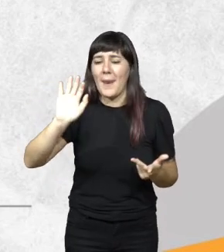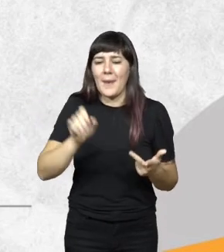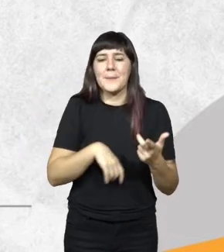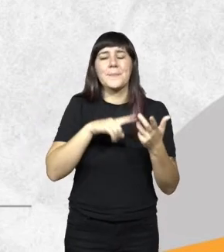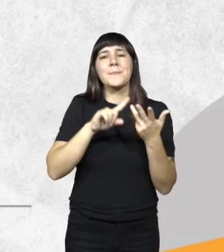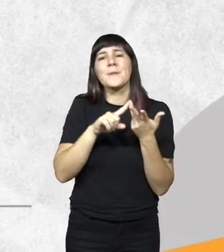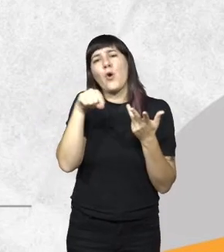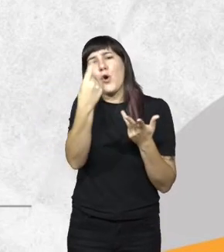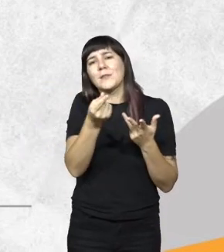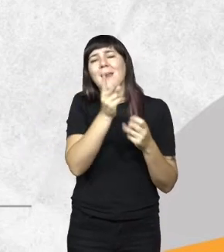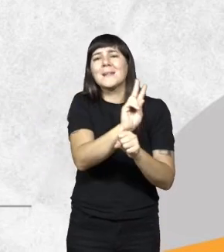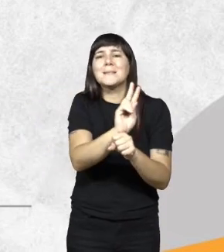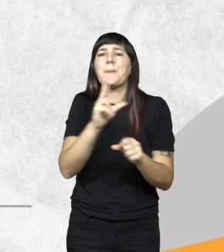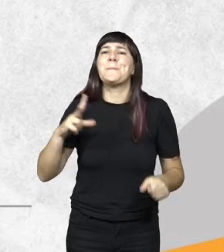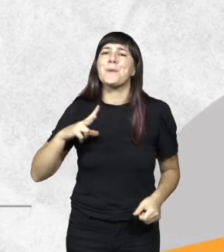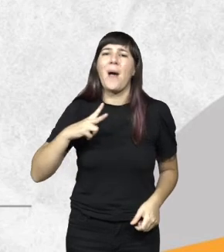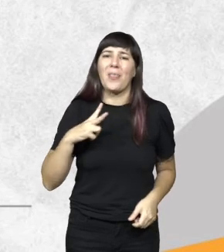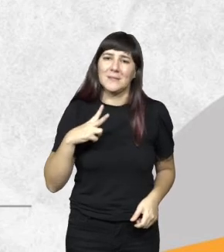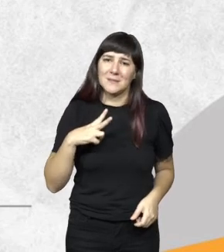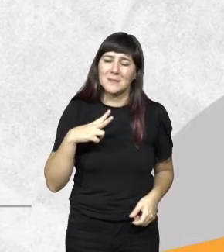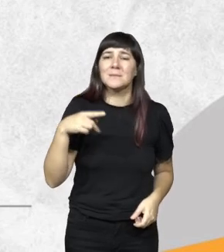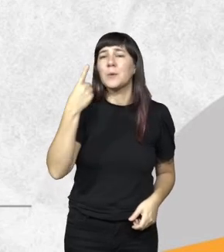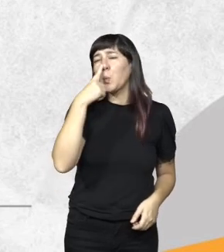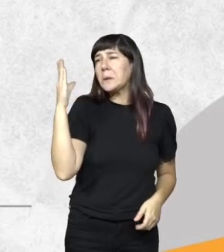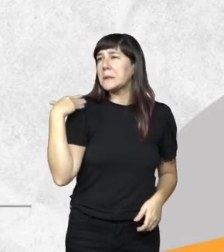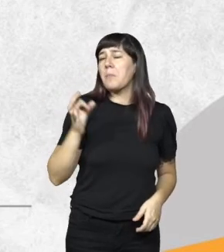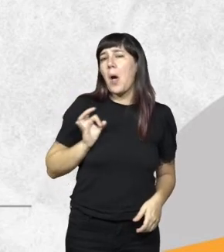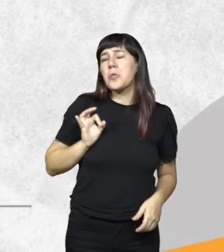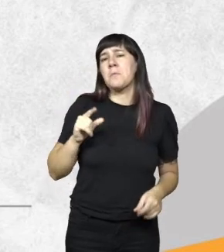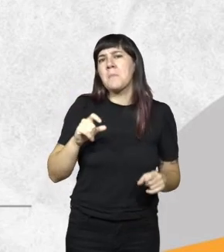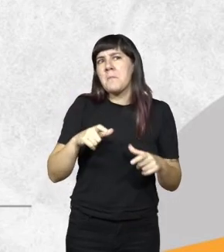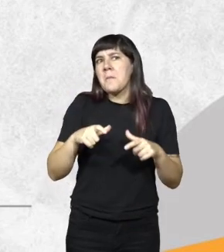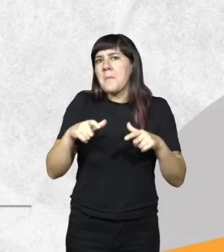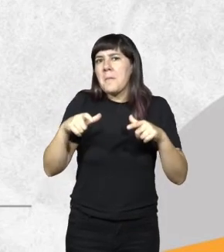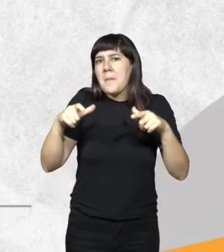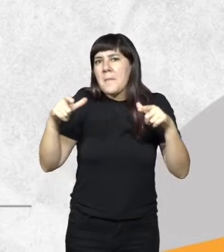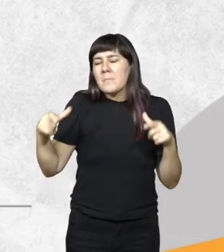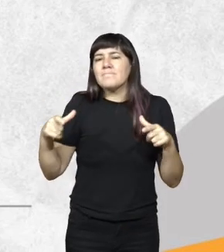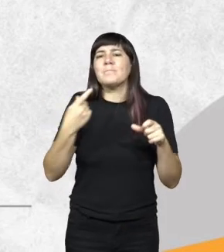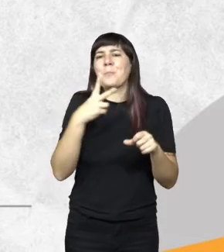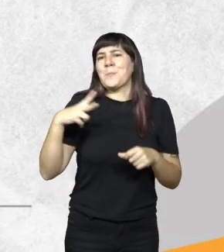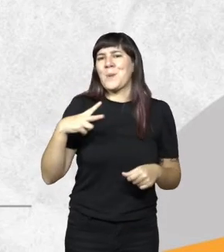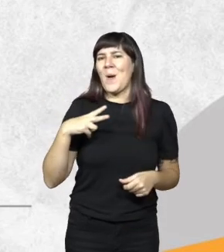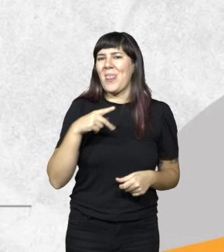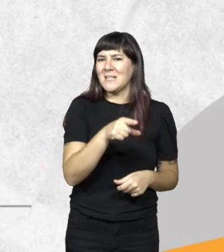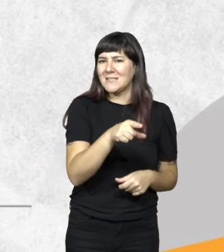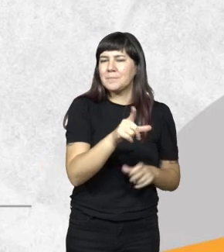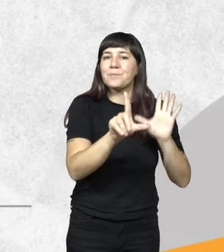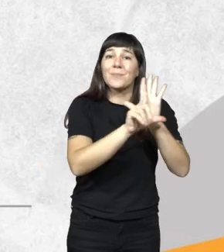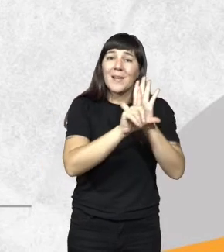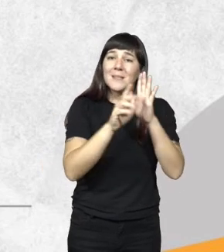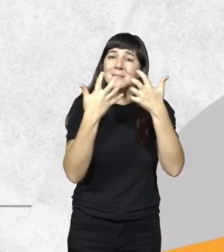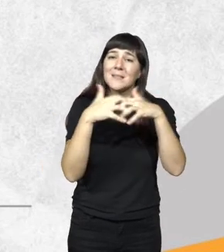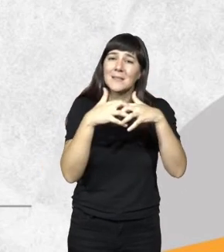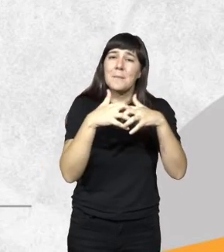reservas privadas que en los últimos años vinieron en aumento que prevé nuestra ley de sistemas